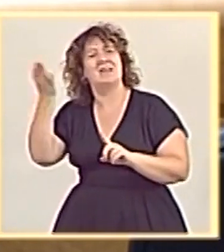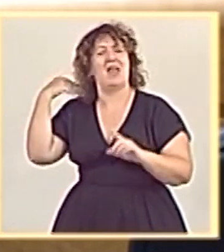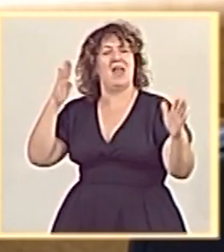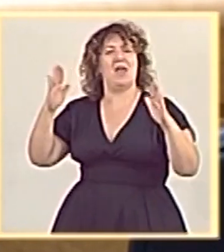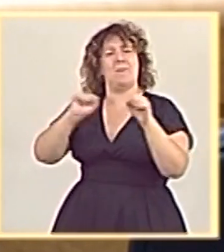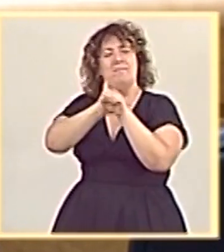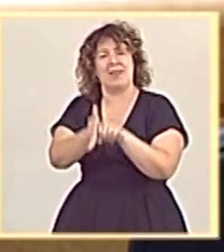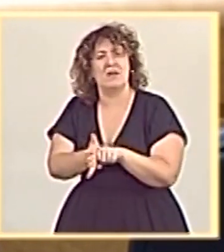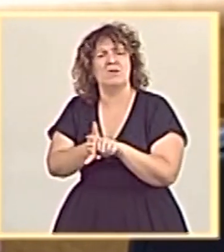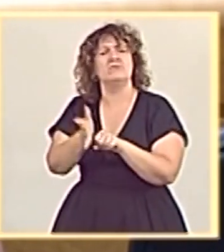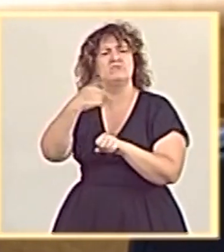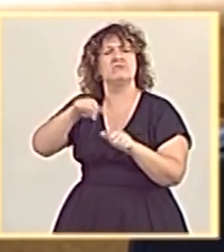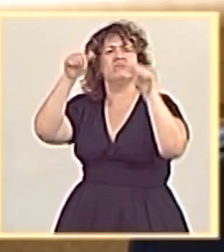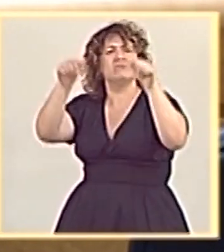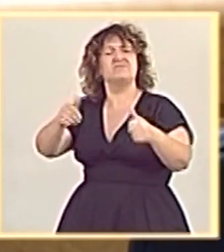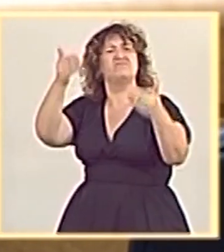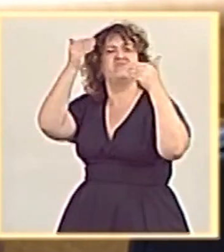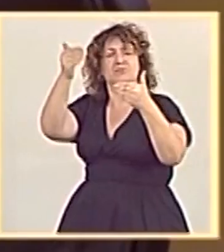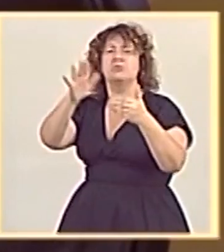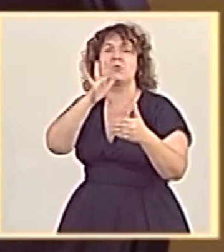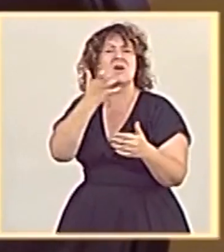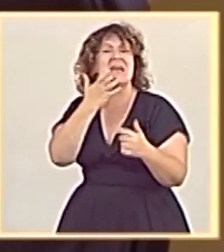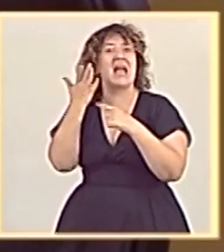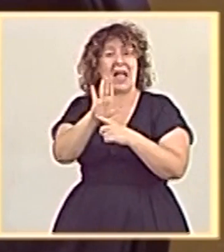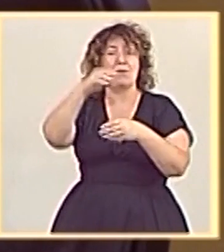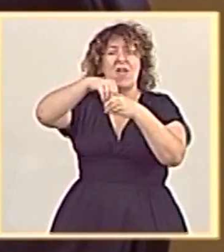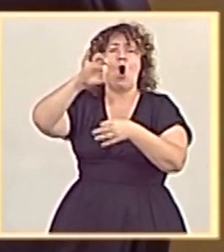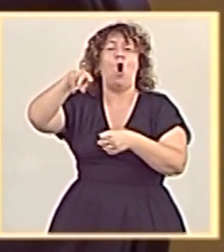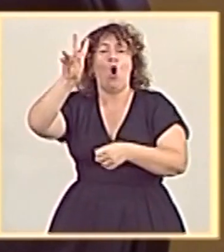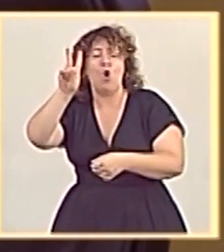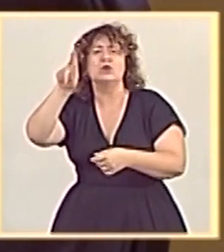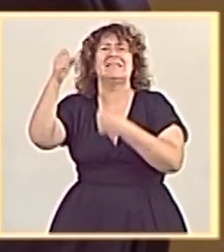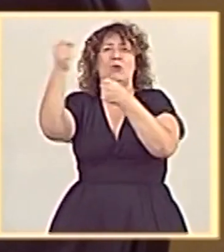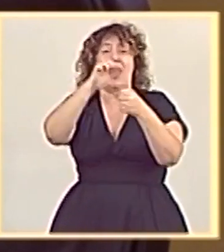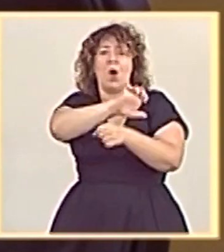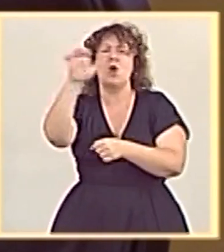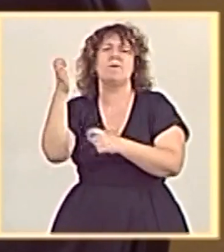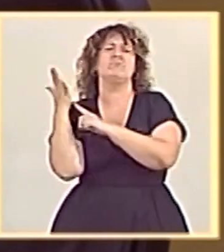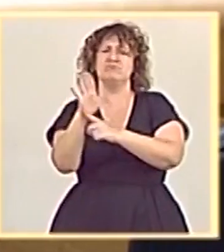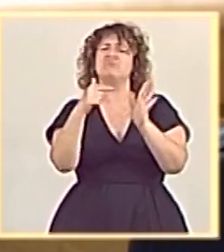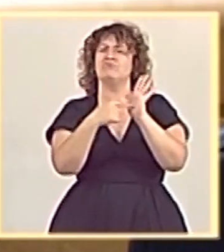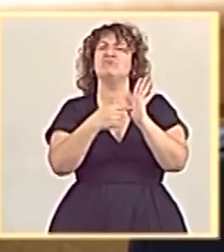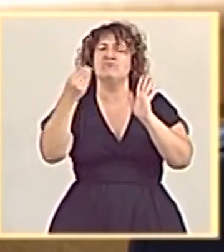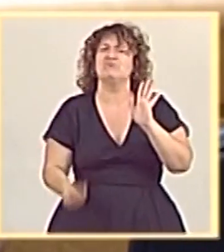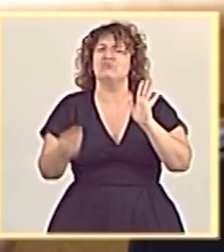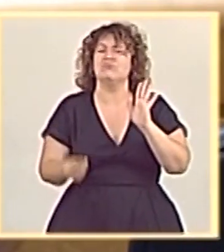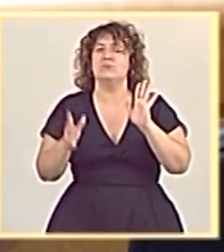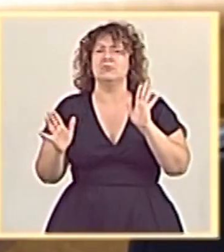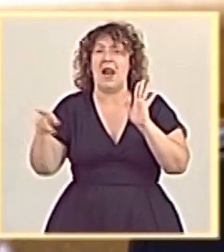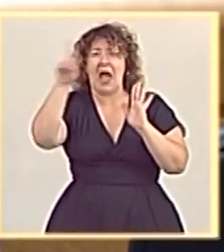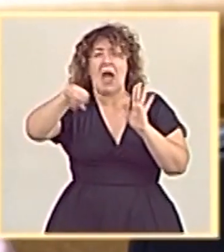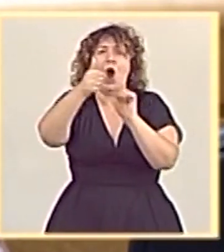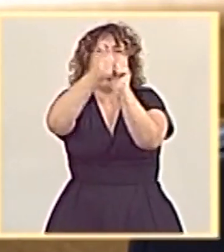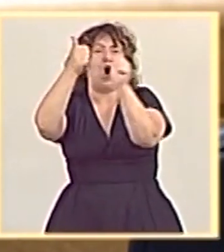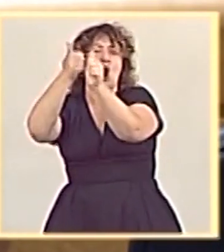la felicitación y ha sido puesto como ejemplo tanto por Naciones Unidas como por las instituciones europeas para que otros países pudiesen desplegar esa